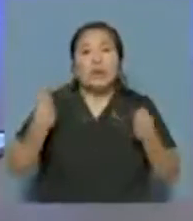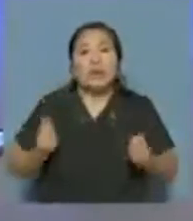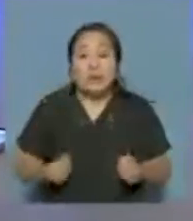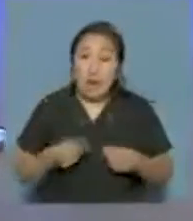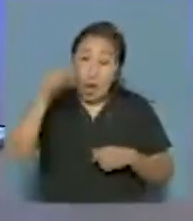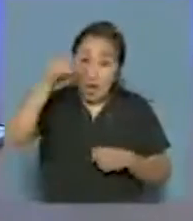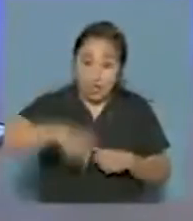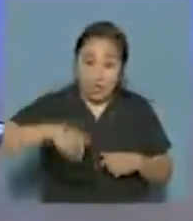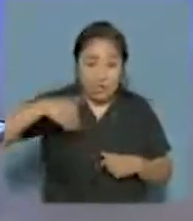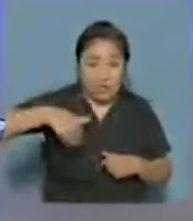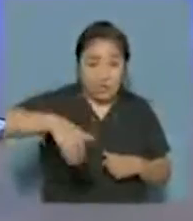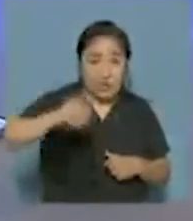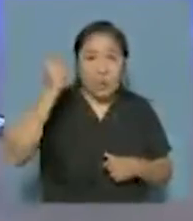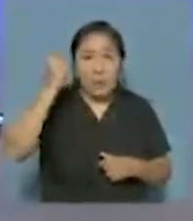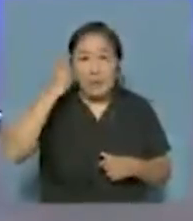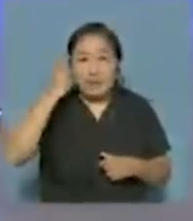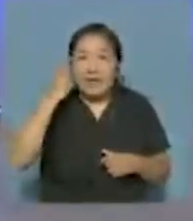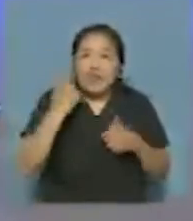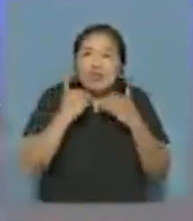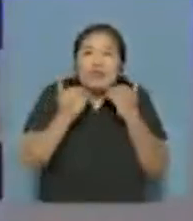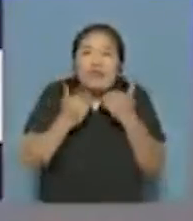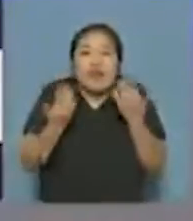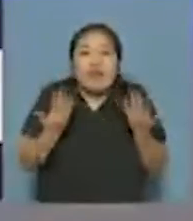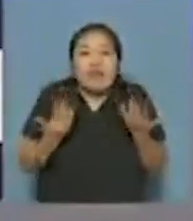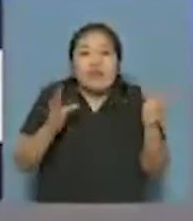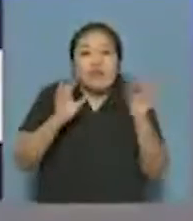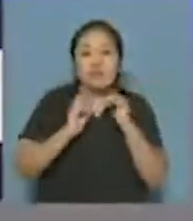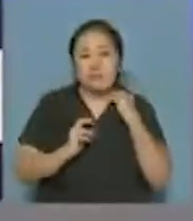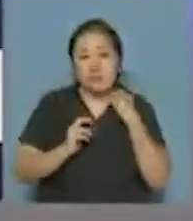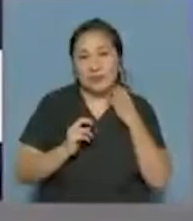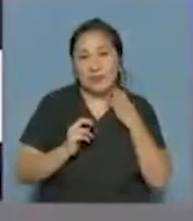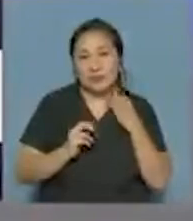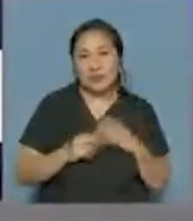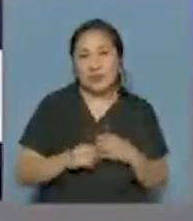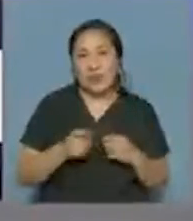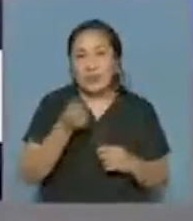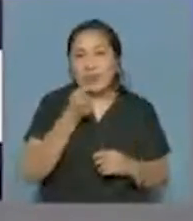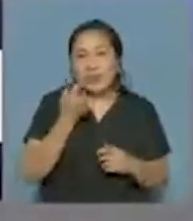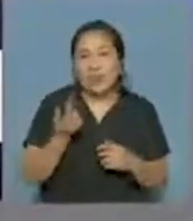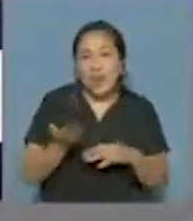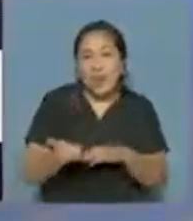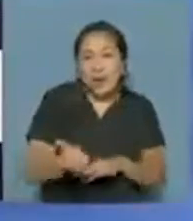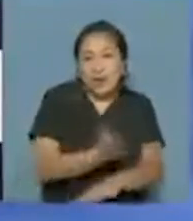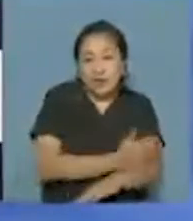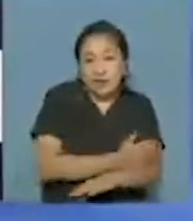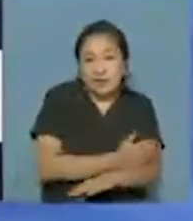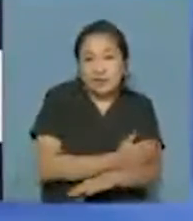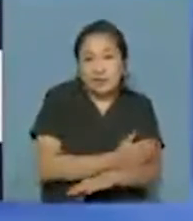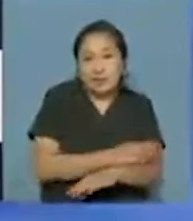también dentro de esas imprevisibilidades, como lo que ocurrió aquí,